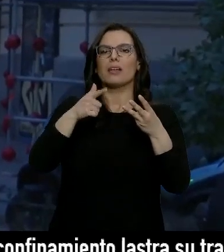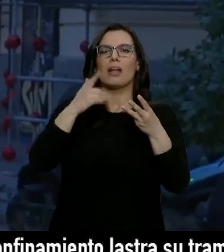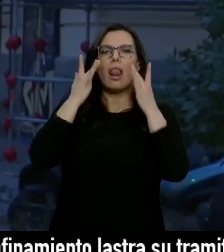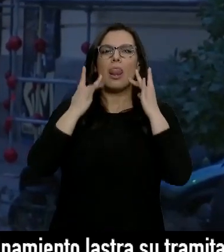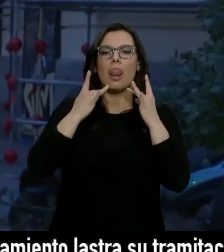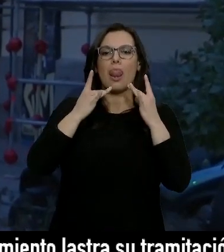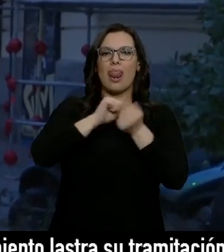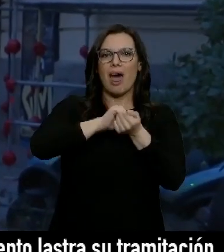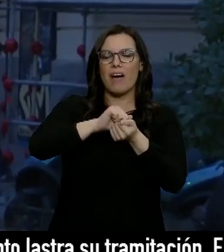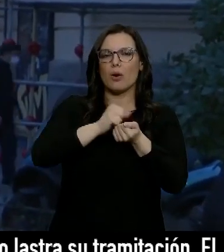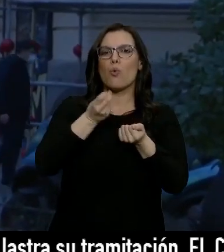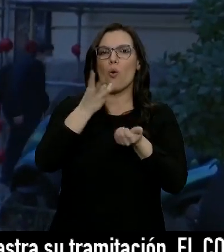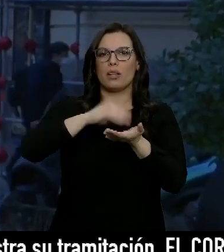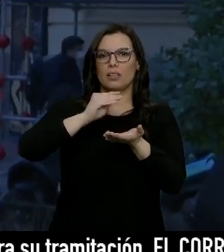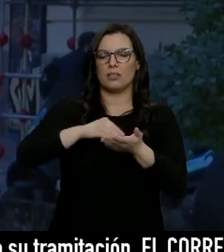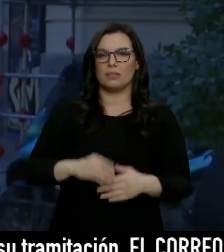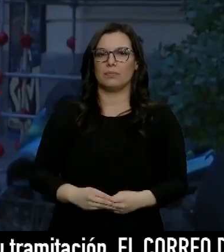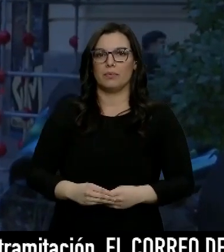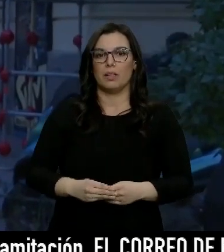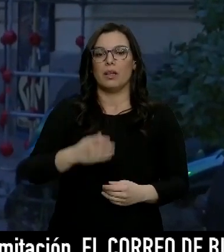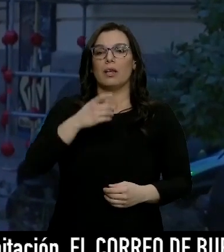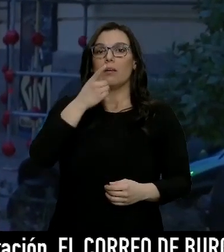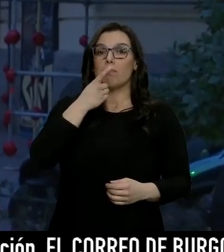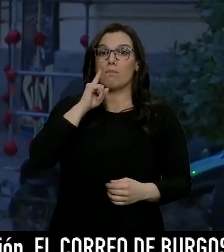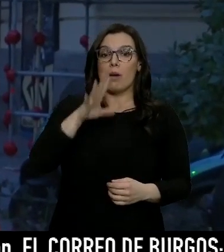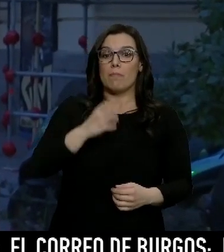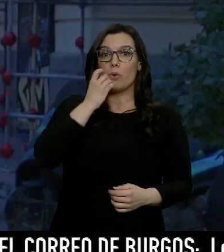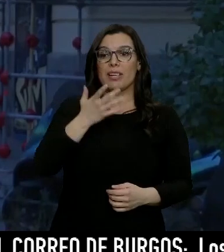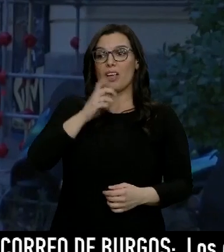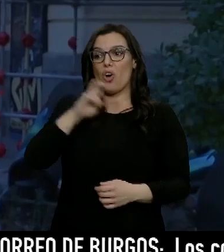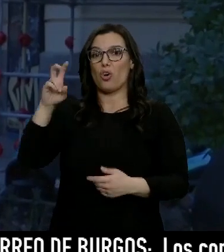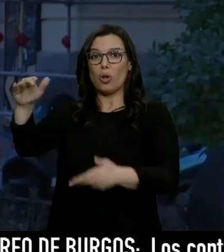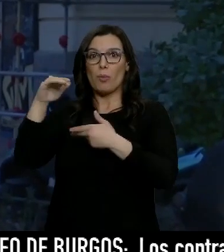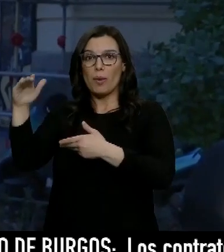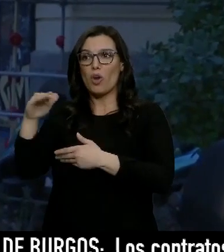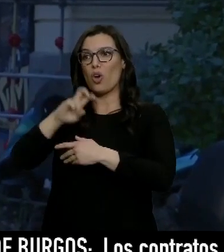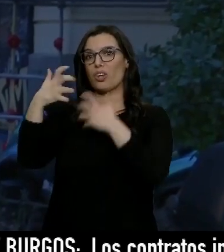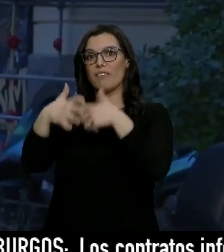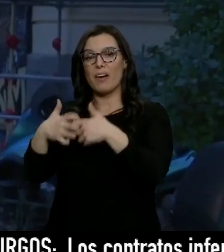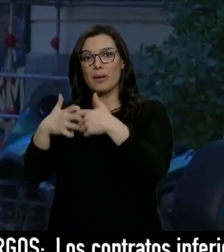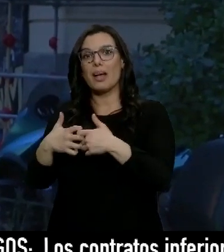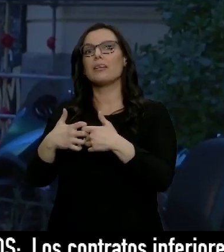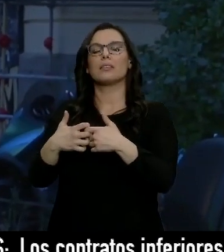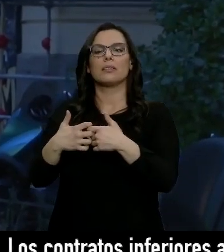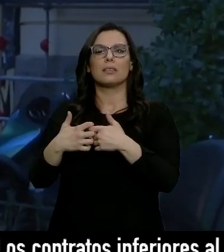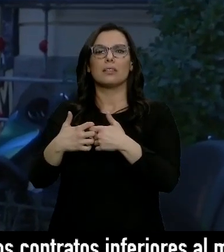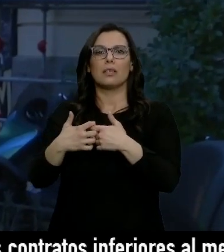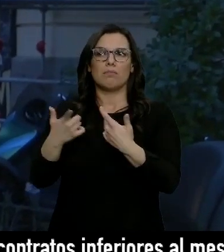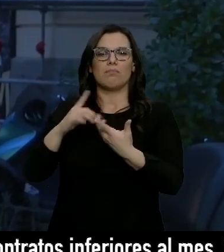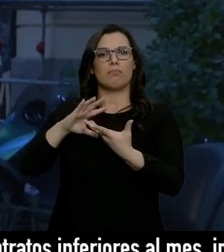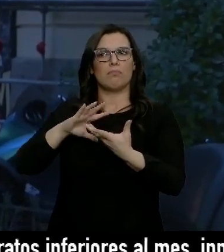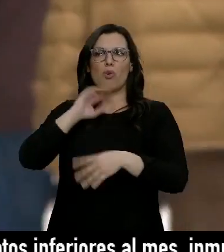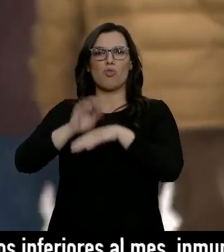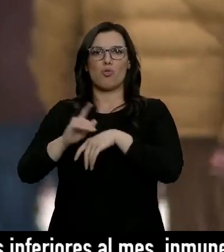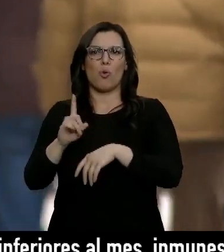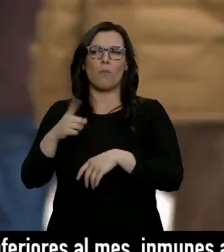extraordinario si eso lo que hace es, de alguna manera, cerrar puertas a esos otros proveedores o fabricantes que verdaderamente no se ajustan